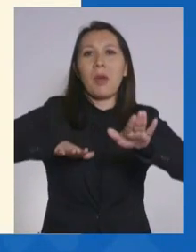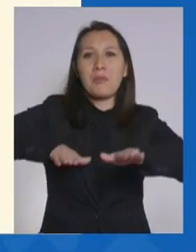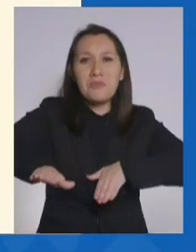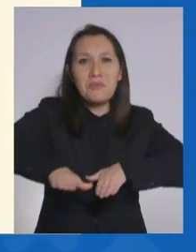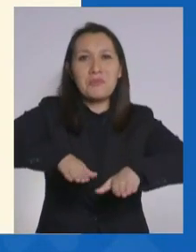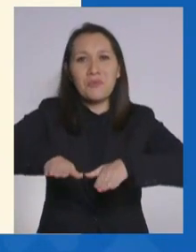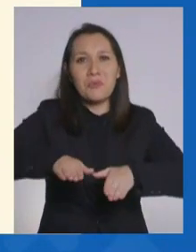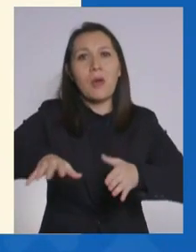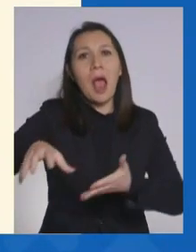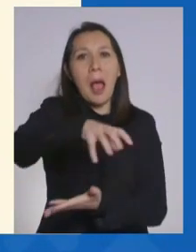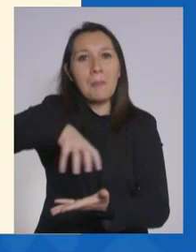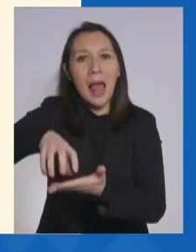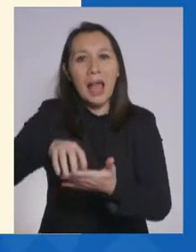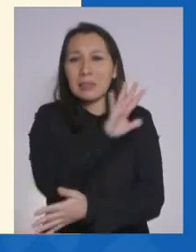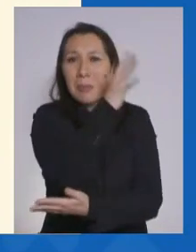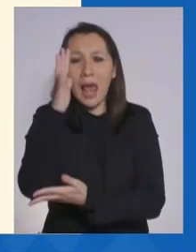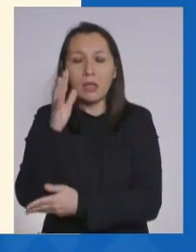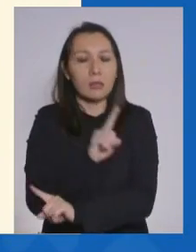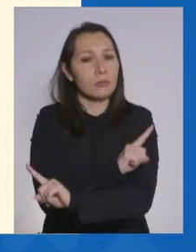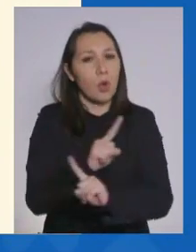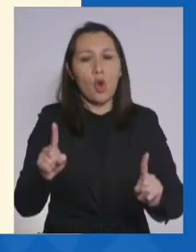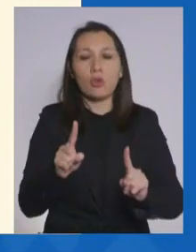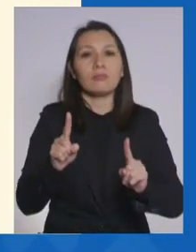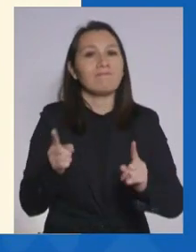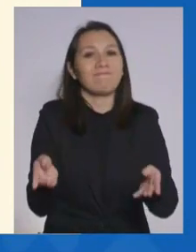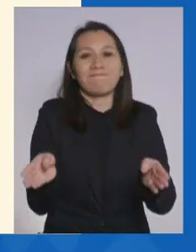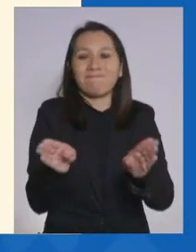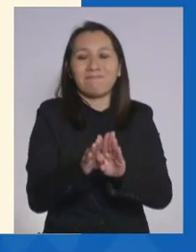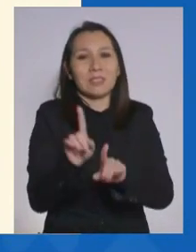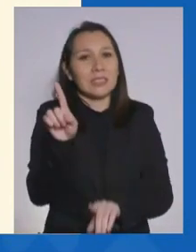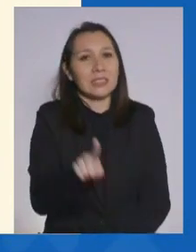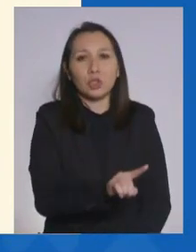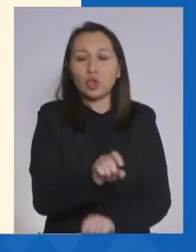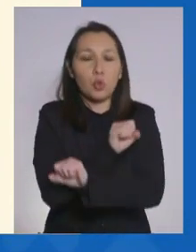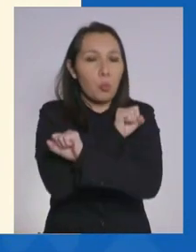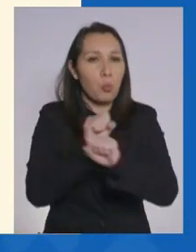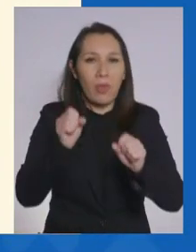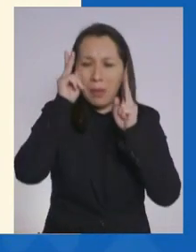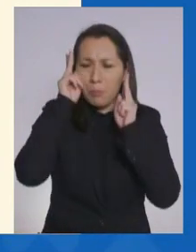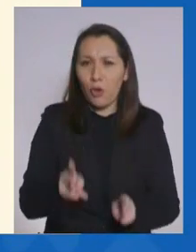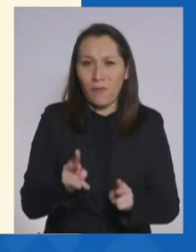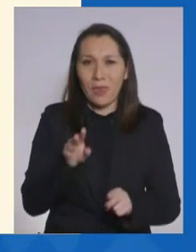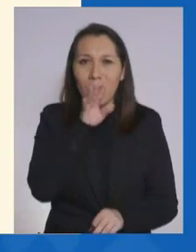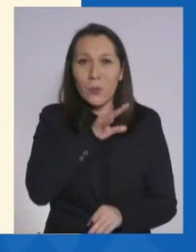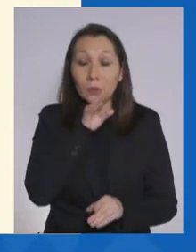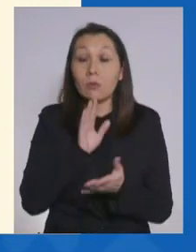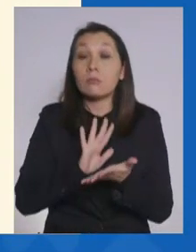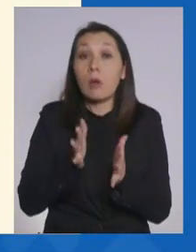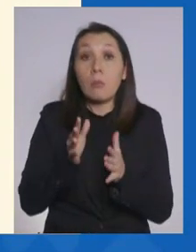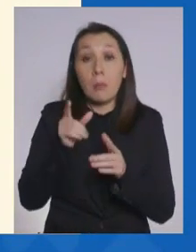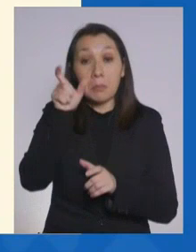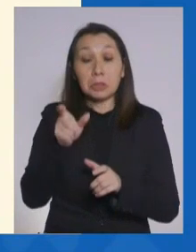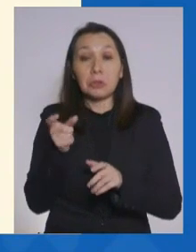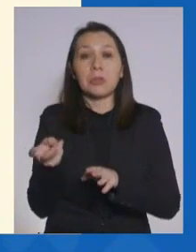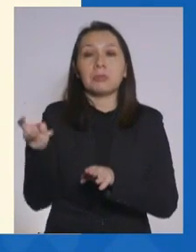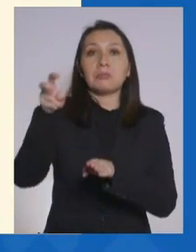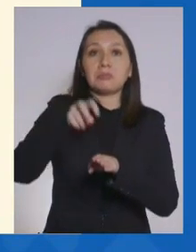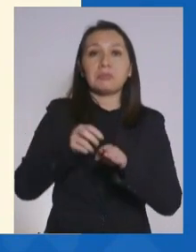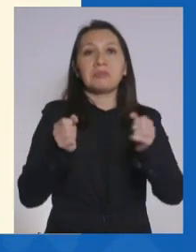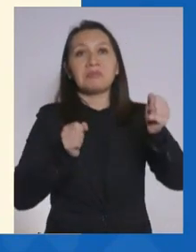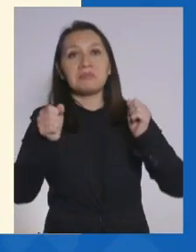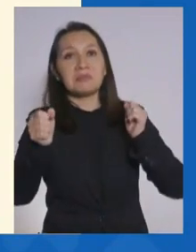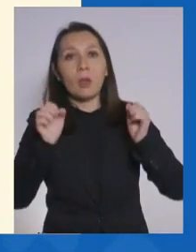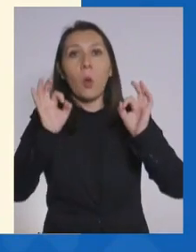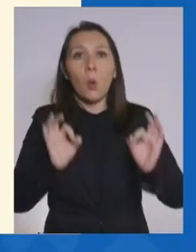plazas y parques. Eso está total y absolutamente prohibido, porque lo más probable es que el que lo use se vaya a